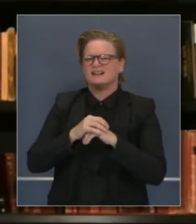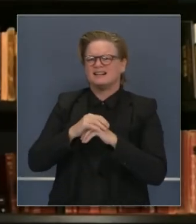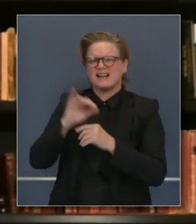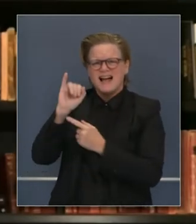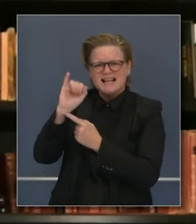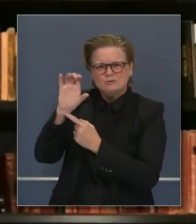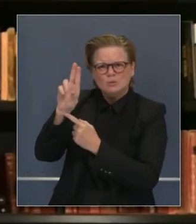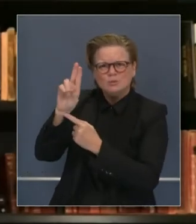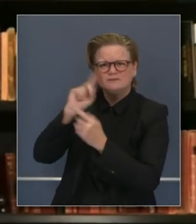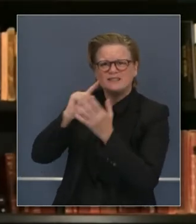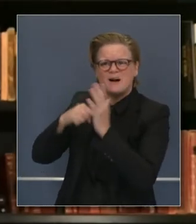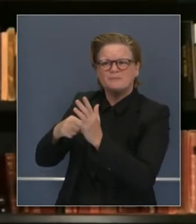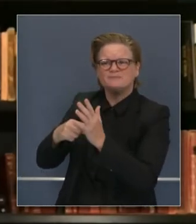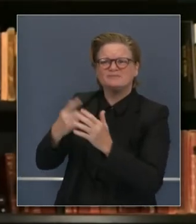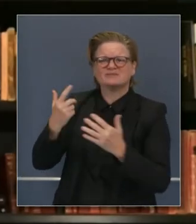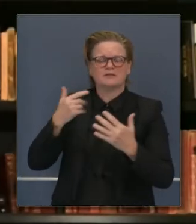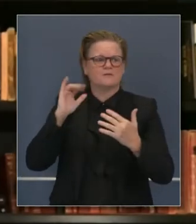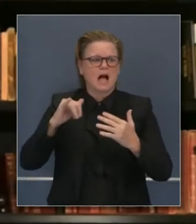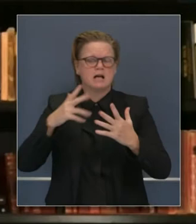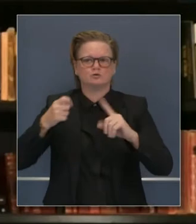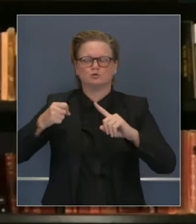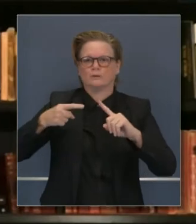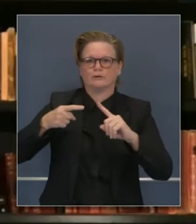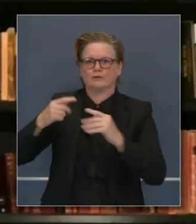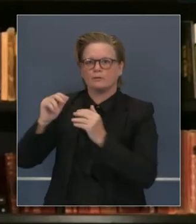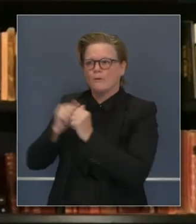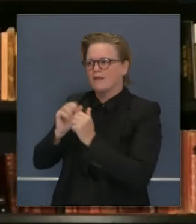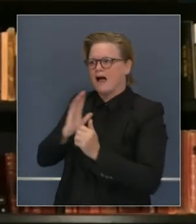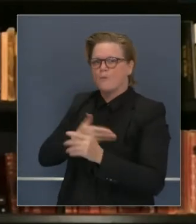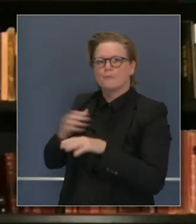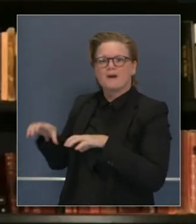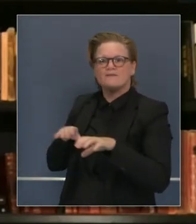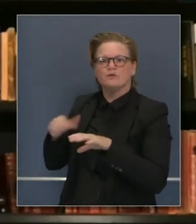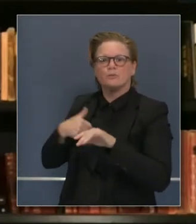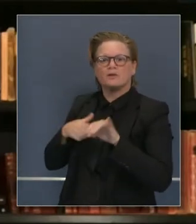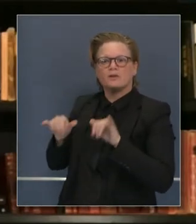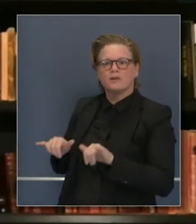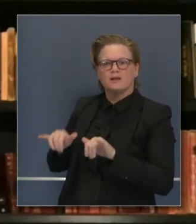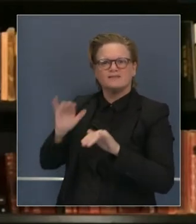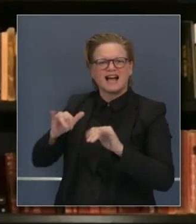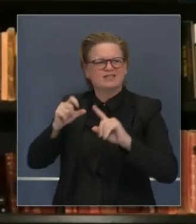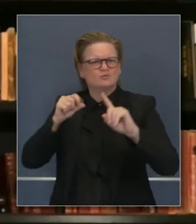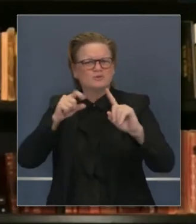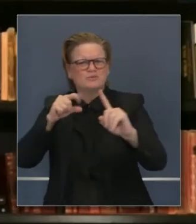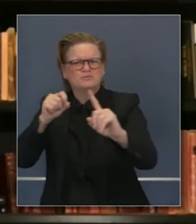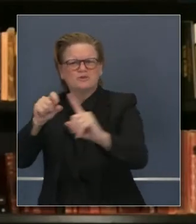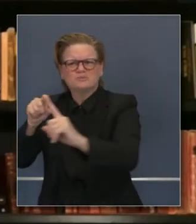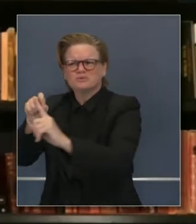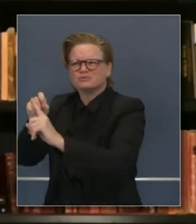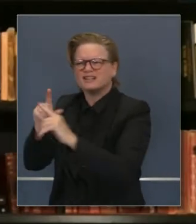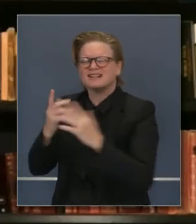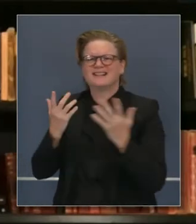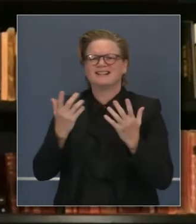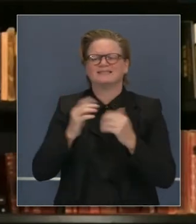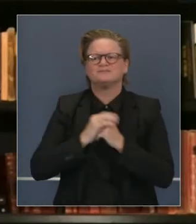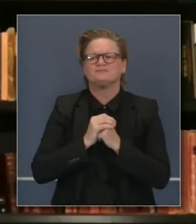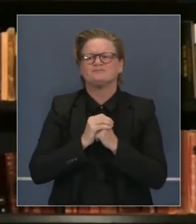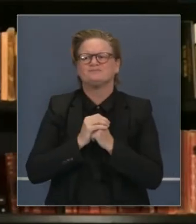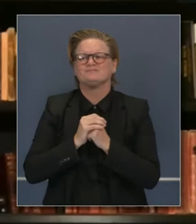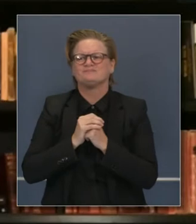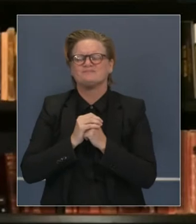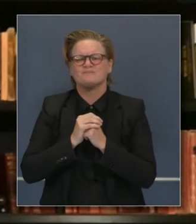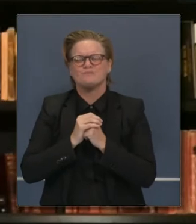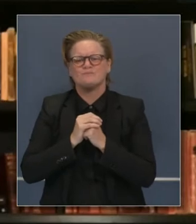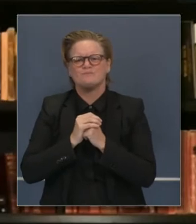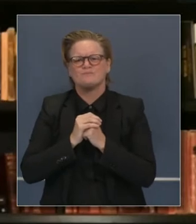particularmente unidades de cuidados intensivos. Son marcadores que impactarán a todos en el estado. Pero